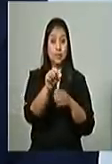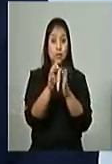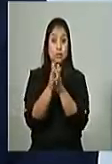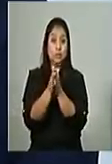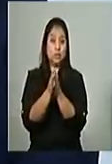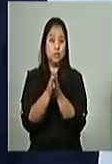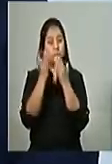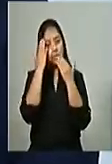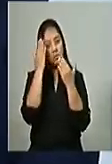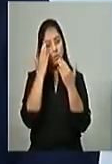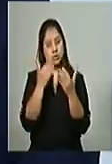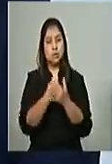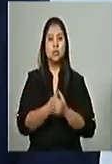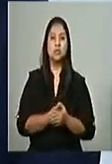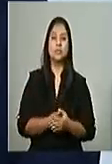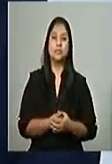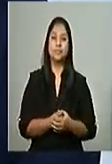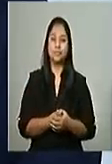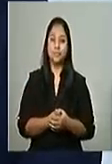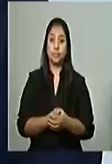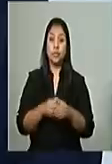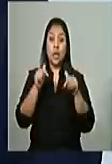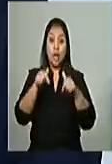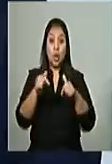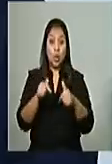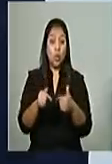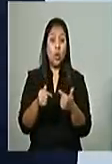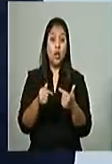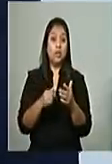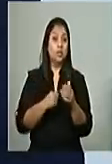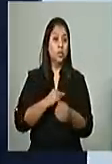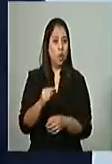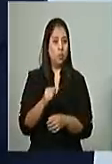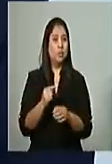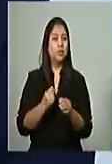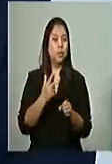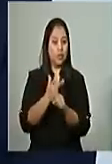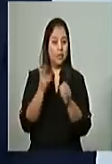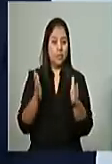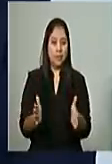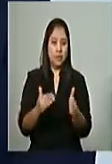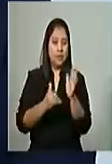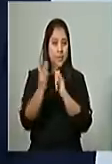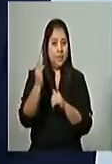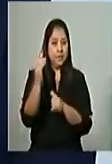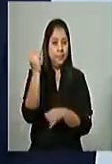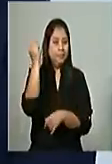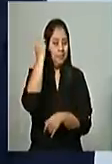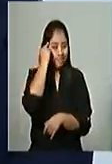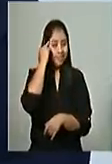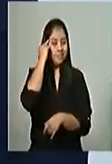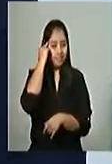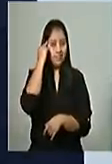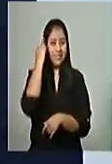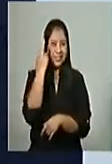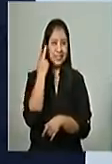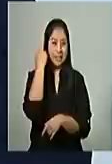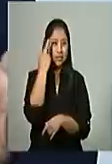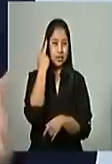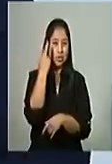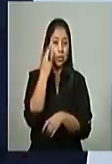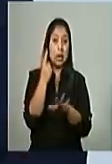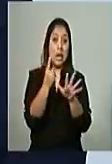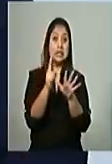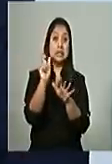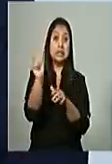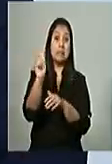Muchas gracias. Ahora somos guatemaltecos más conscientes que hace seis meses. Y hemos demostrado que